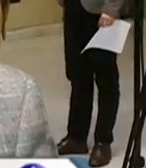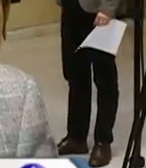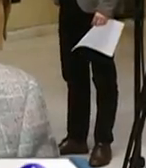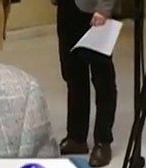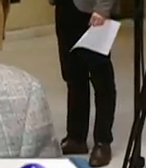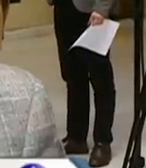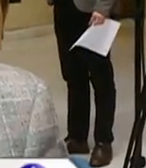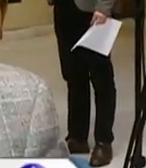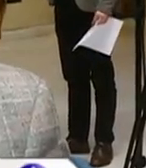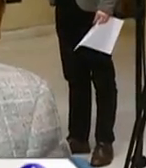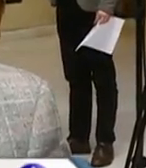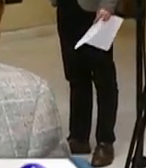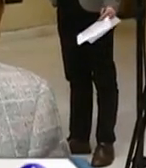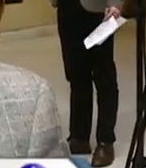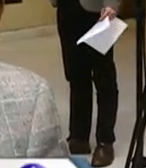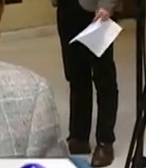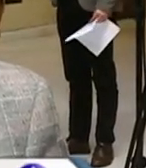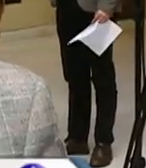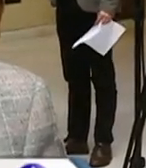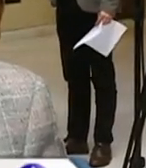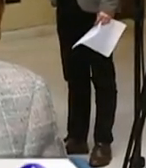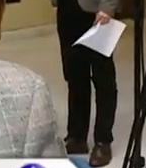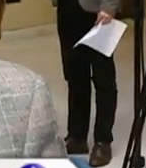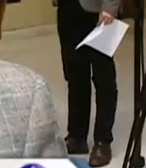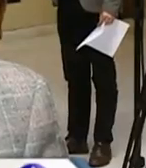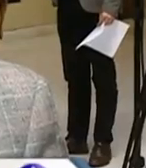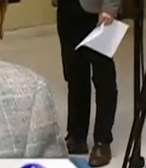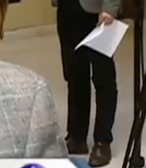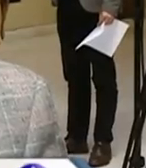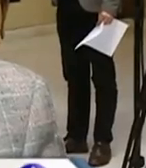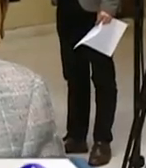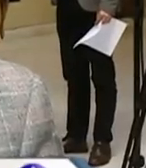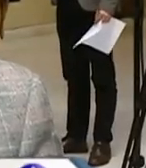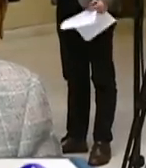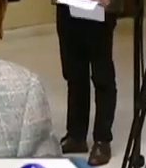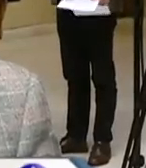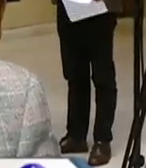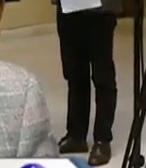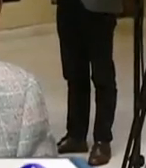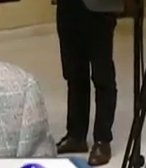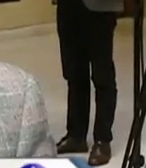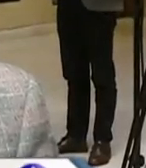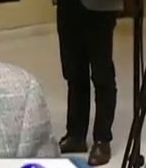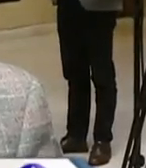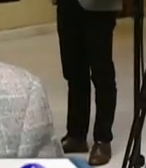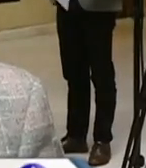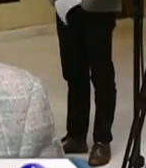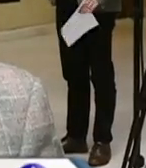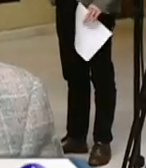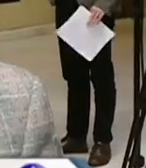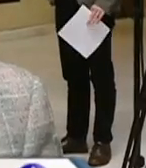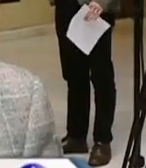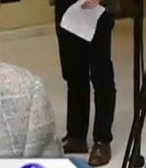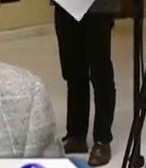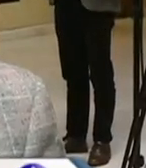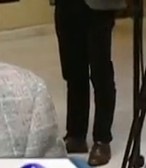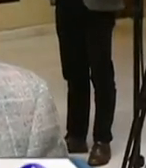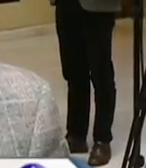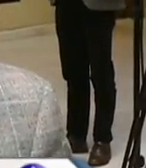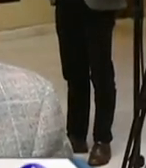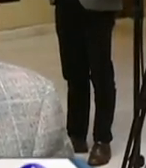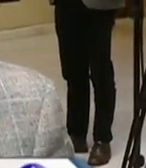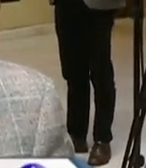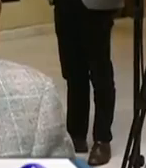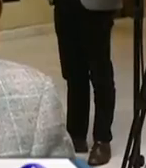aspiración de este conjunto de chilenos que fueron víctimas de tortura de maltrato cruel